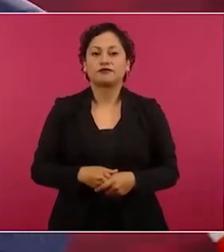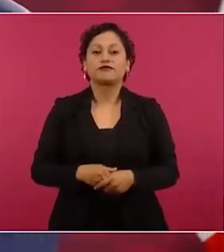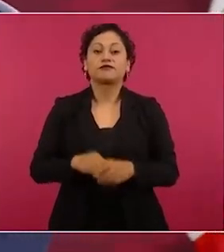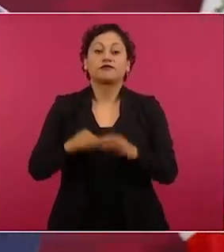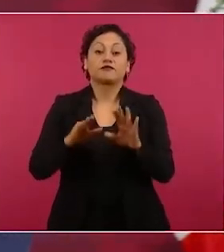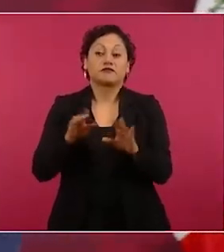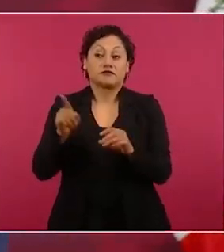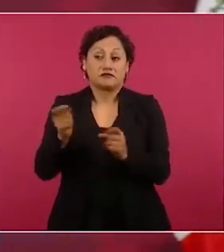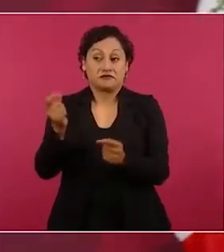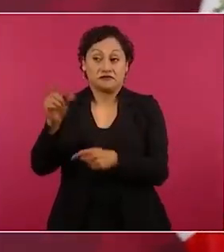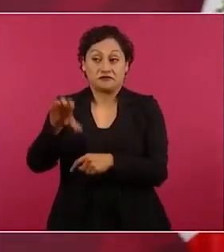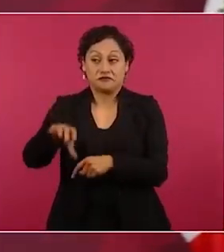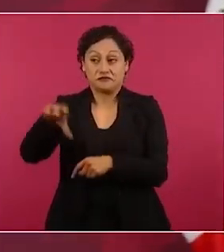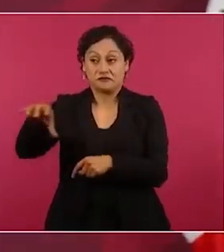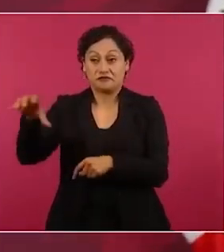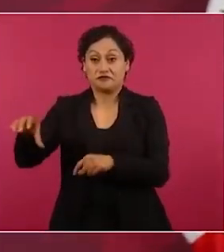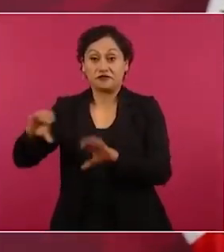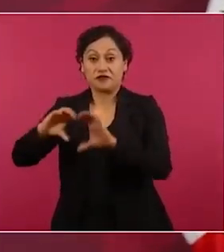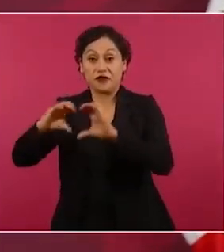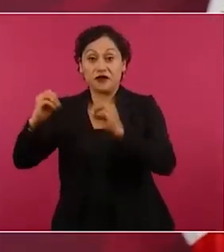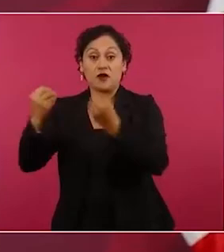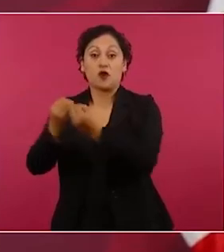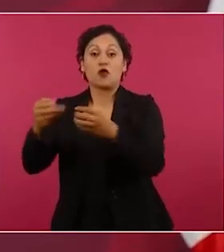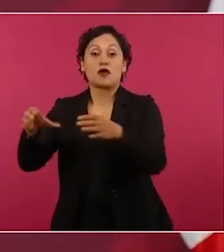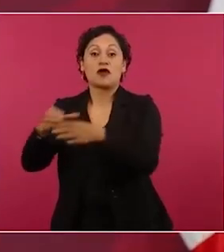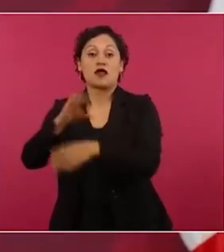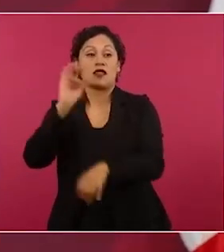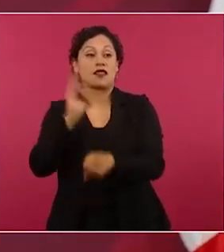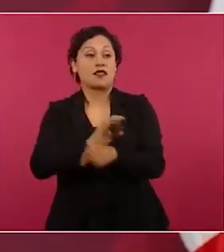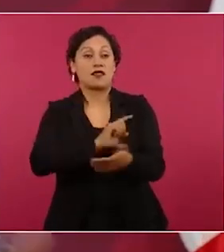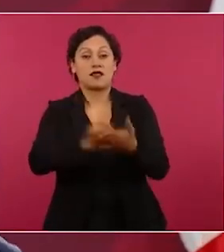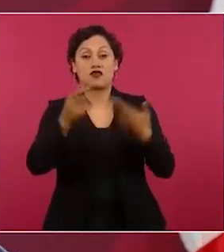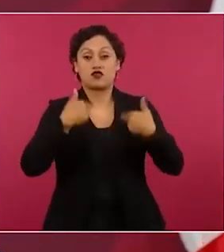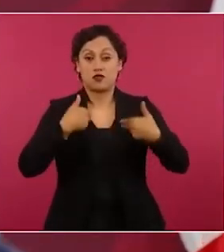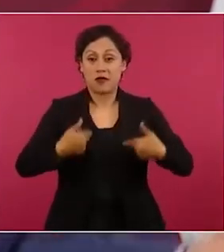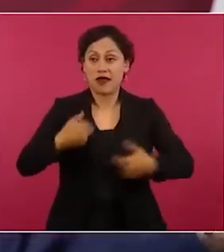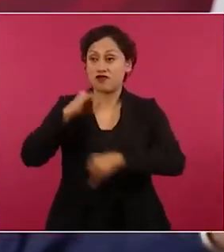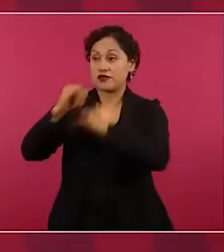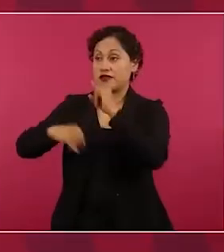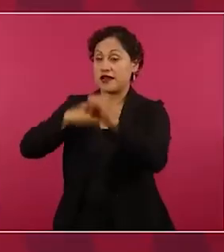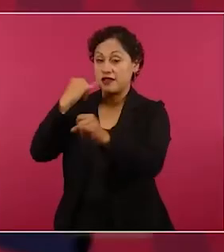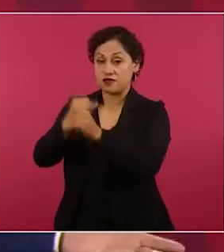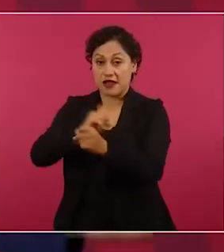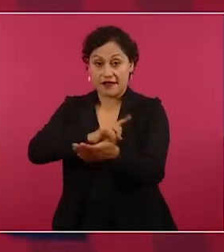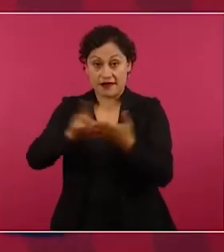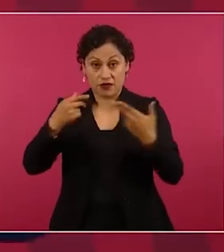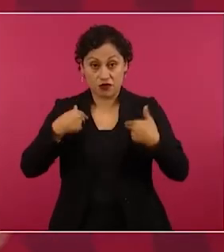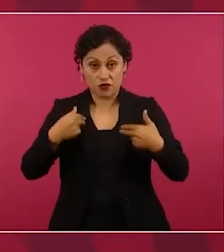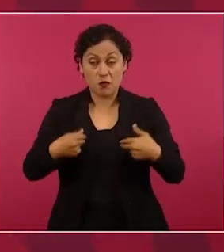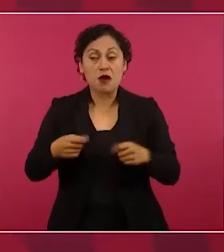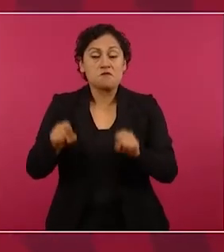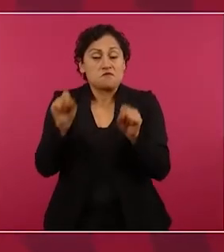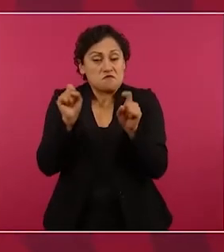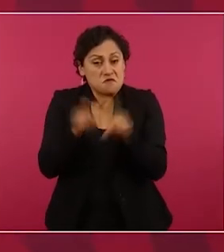derechos humanos, organizaciones internacionales de defensa de derechos humanos,